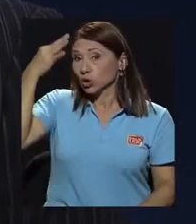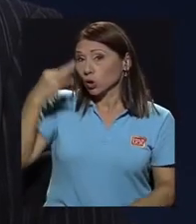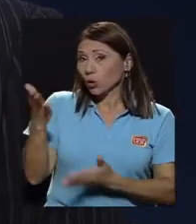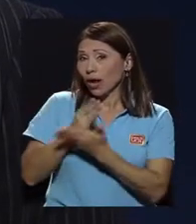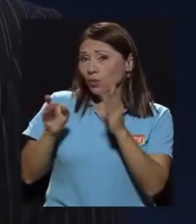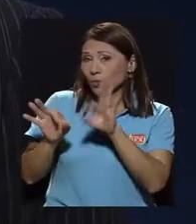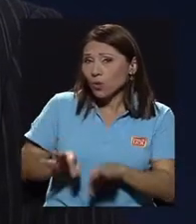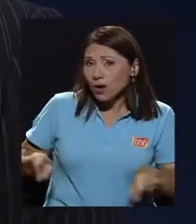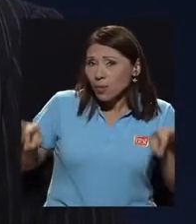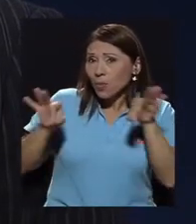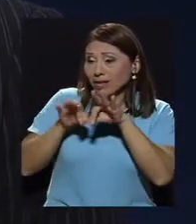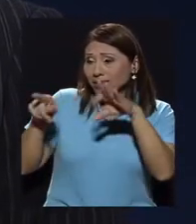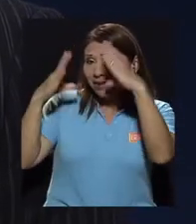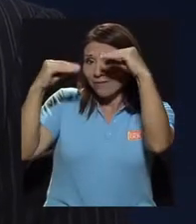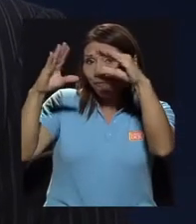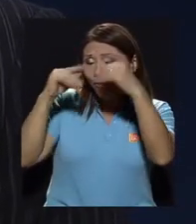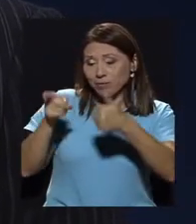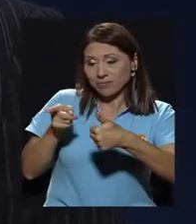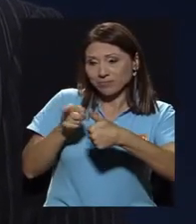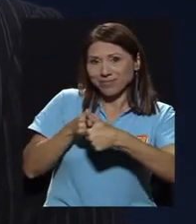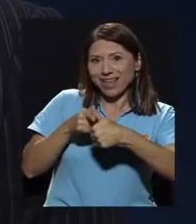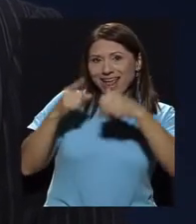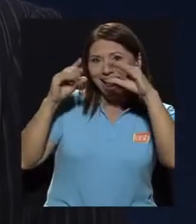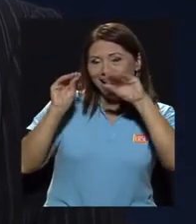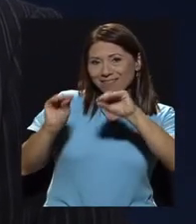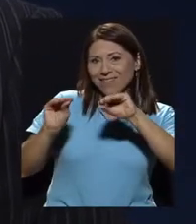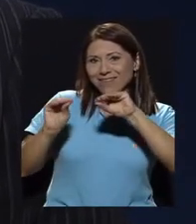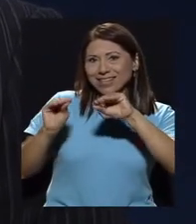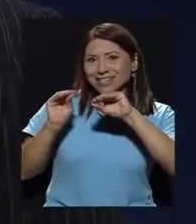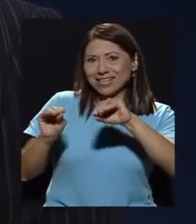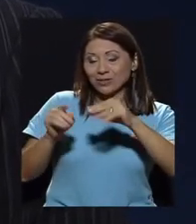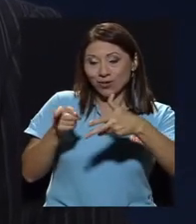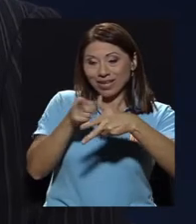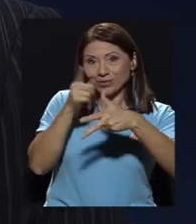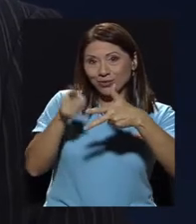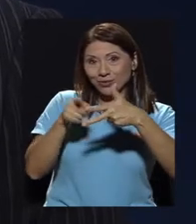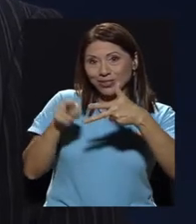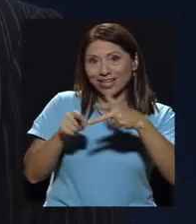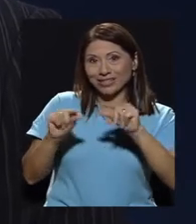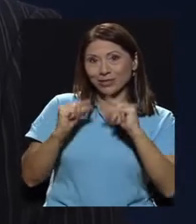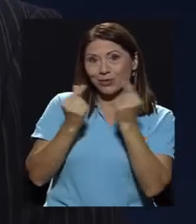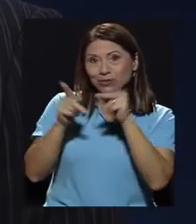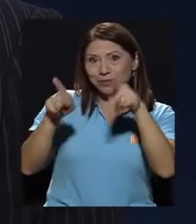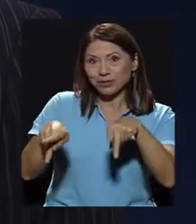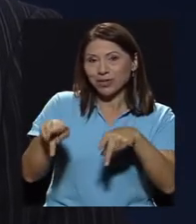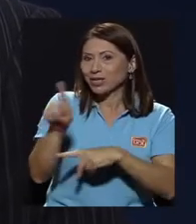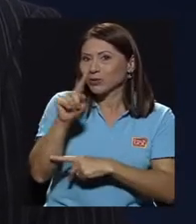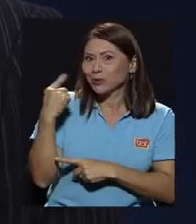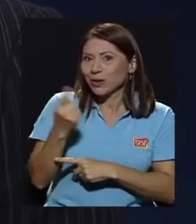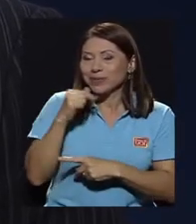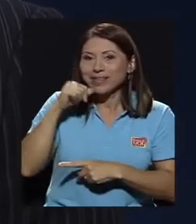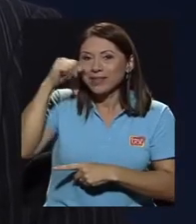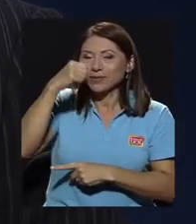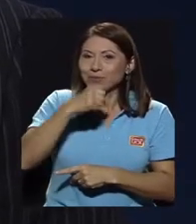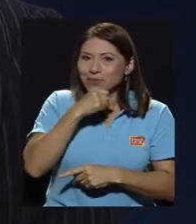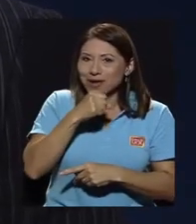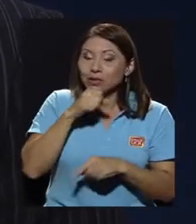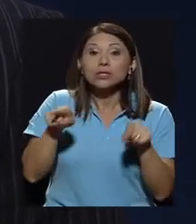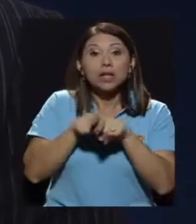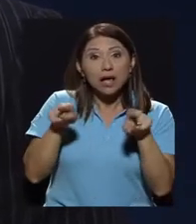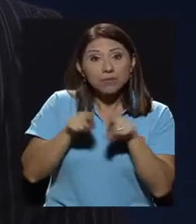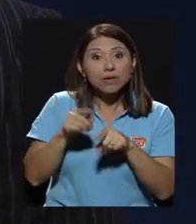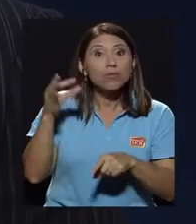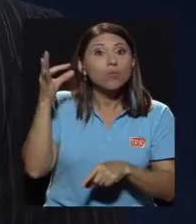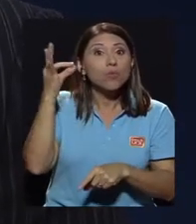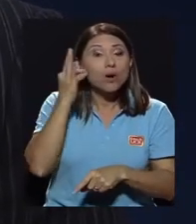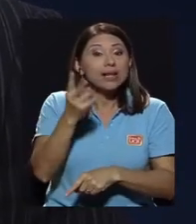la alfabetización en el caso de estos tres grupos, ¿verdad? Porque inclusive no podríamos solo mencionar los adultos mayores. Creo que también el caso de